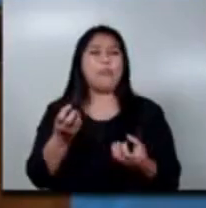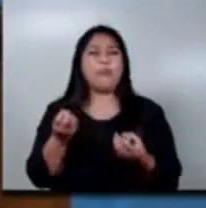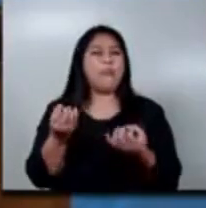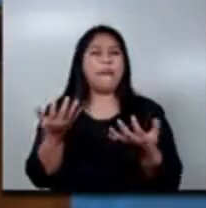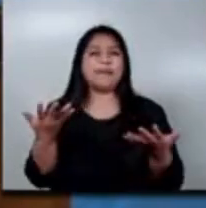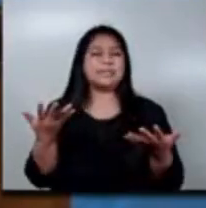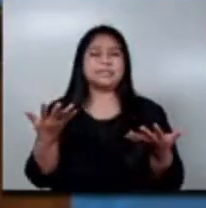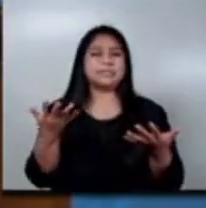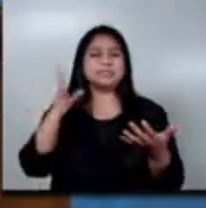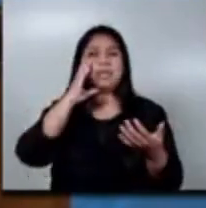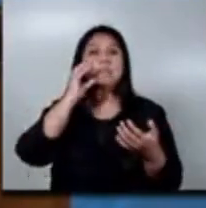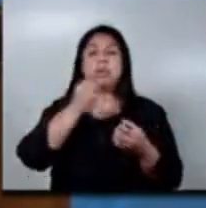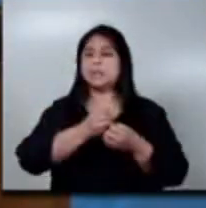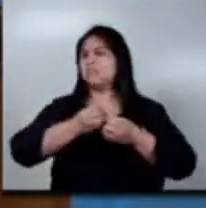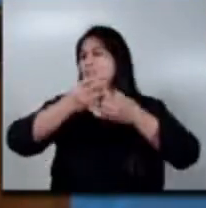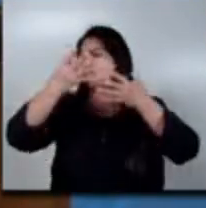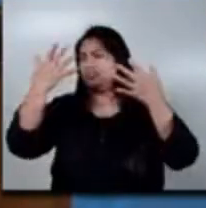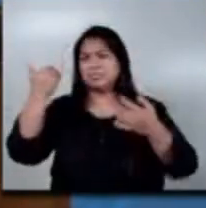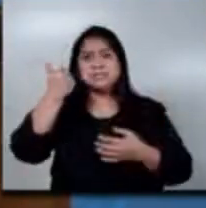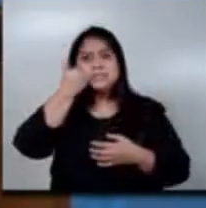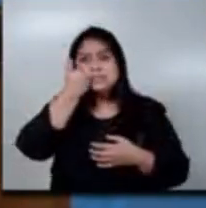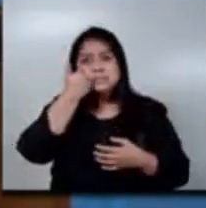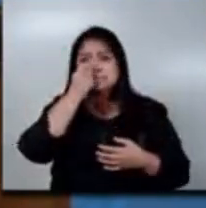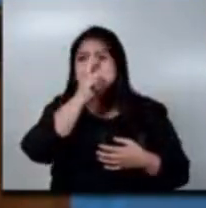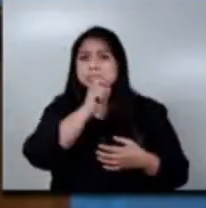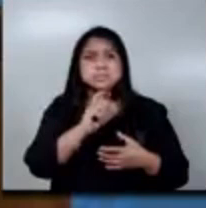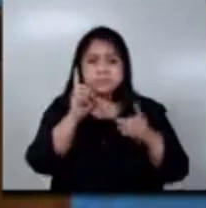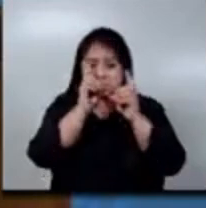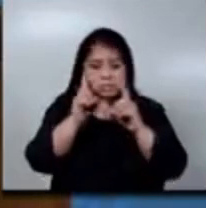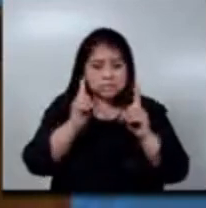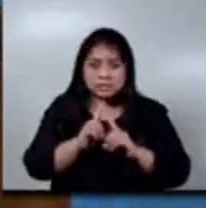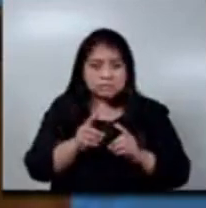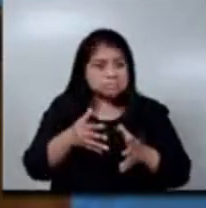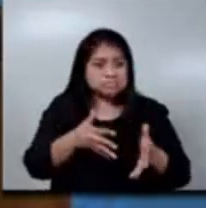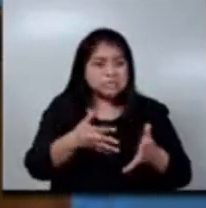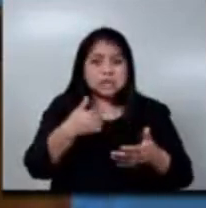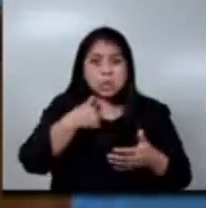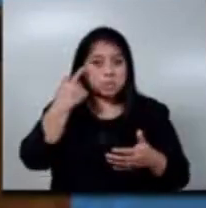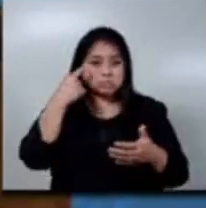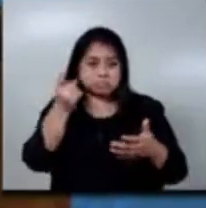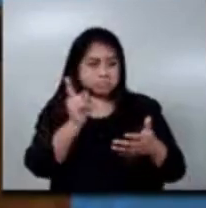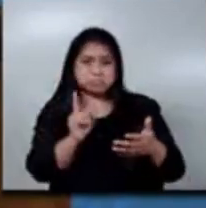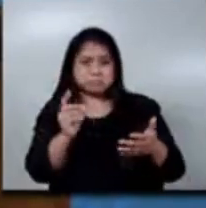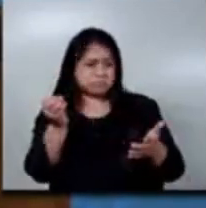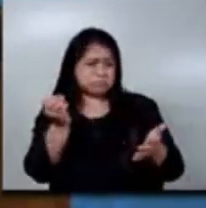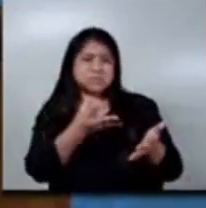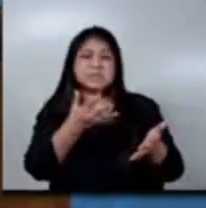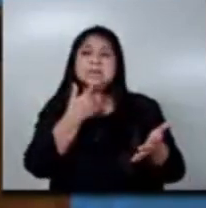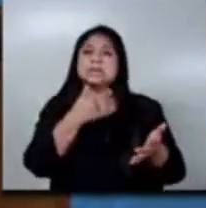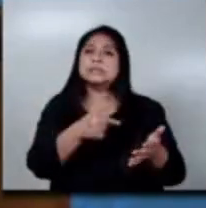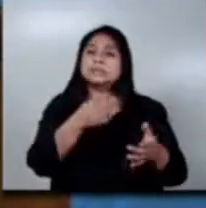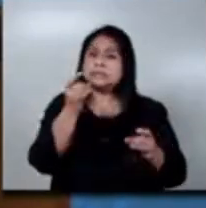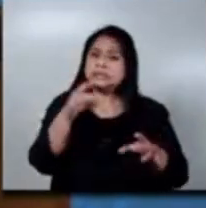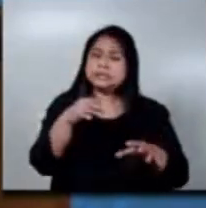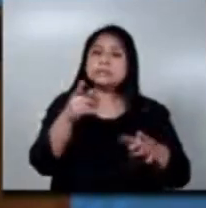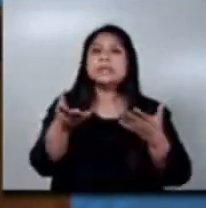Hay muchas enfermedades raras que ni siquiera se tiene un diagnóstico establecido. Entonces, no tenemos datos certeros. Quizá en el San Juan